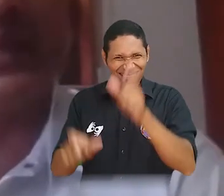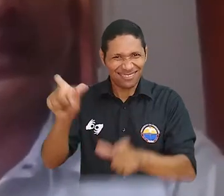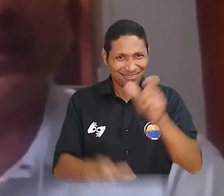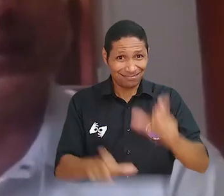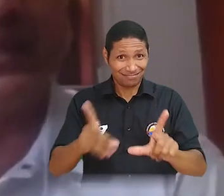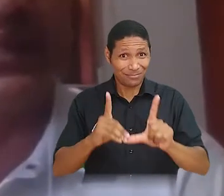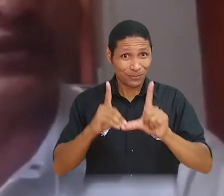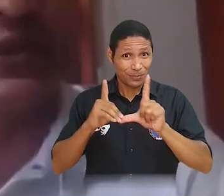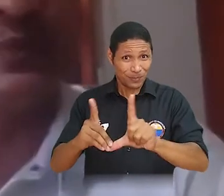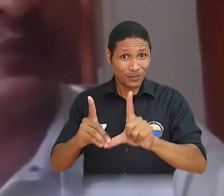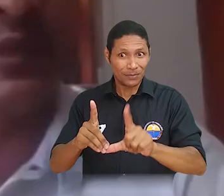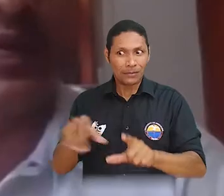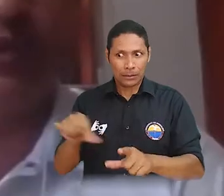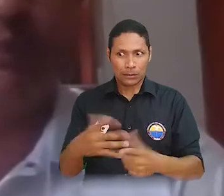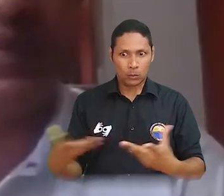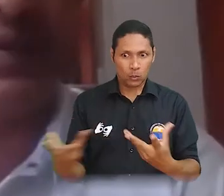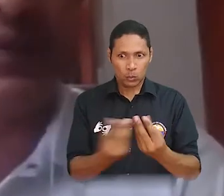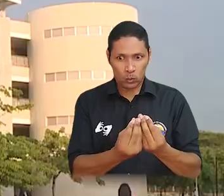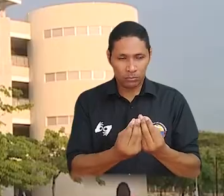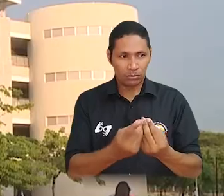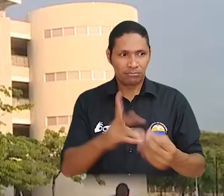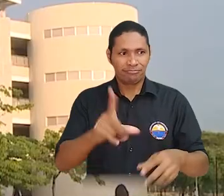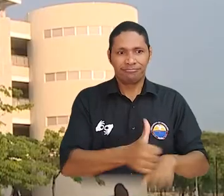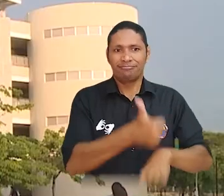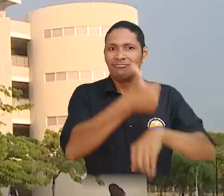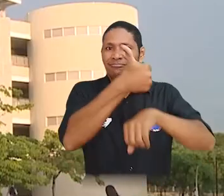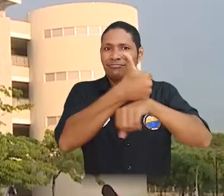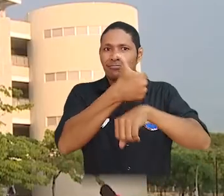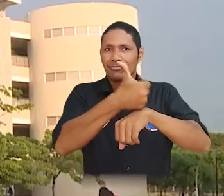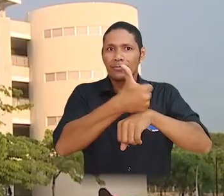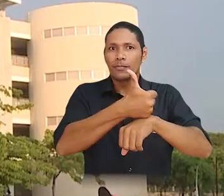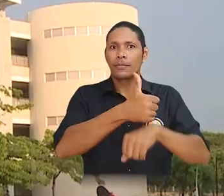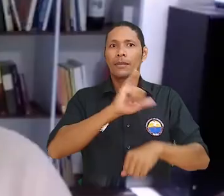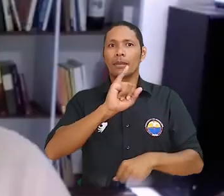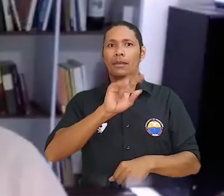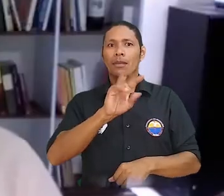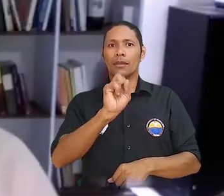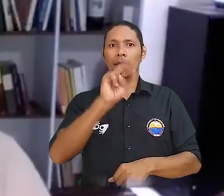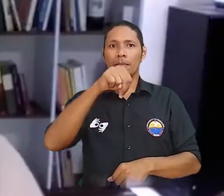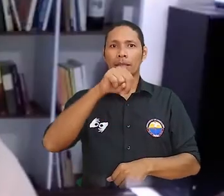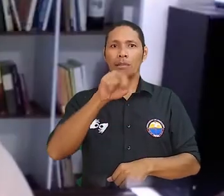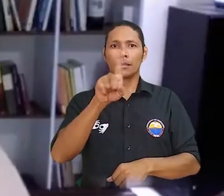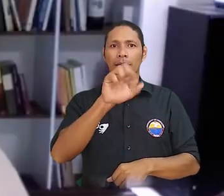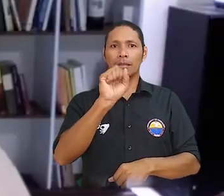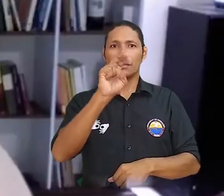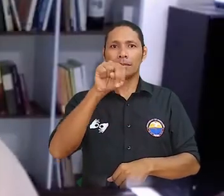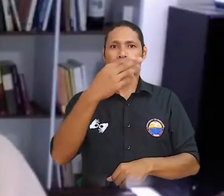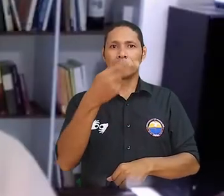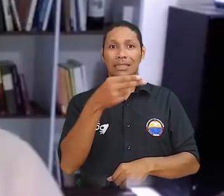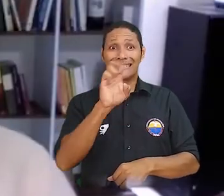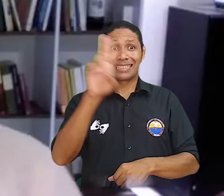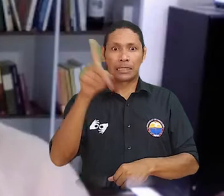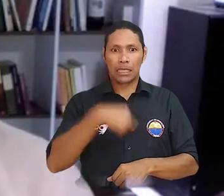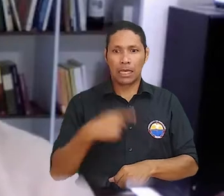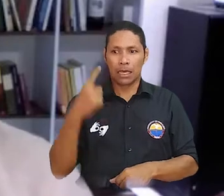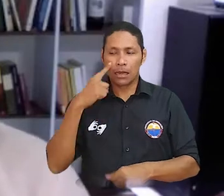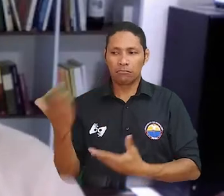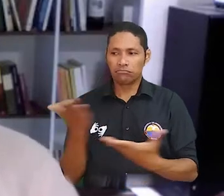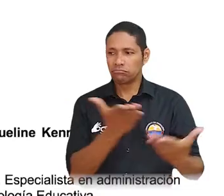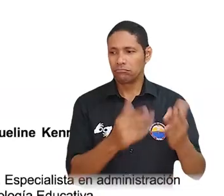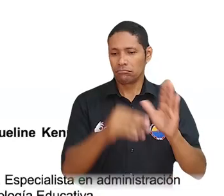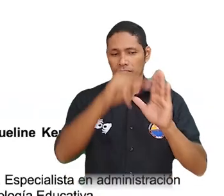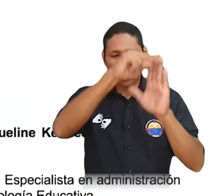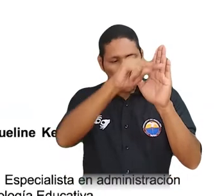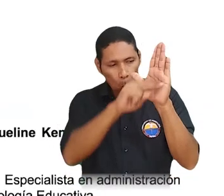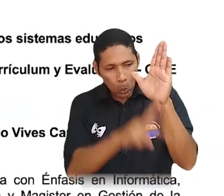el equipo administrativo del doctorado. En cabeza de su director académico, el doctor Iván Sánchez Fontalbo, encargado de presentar